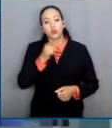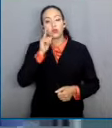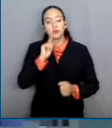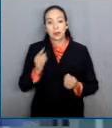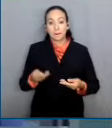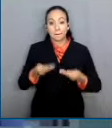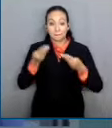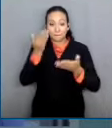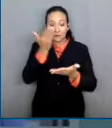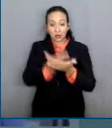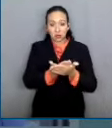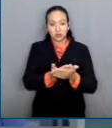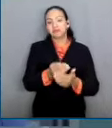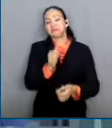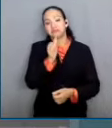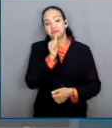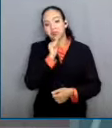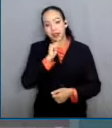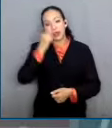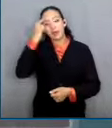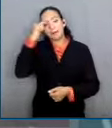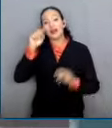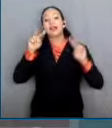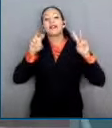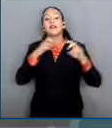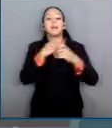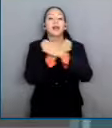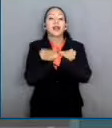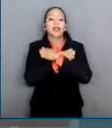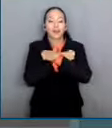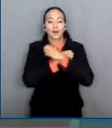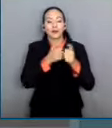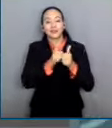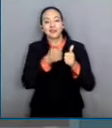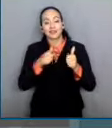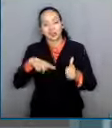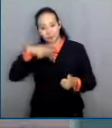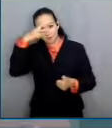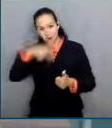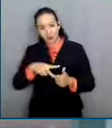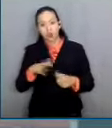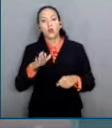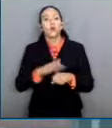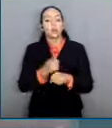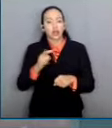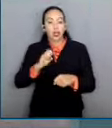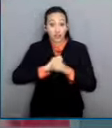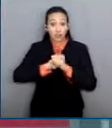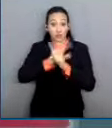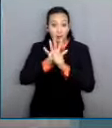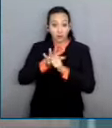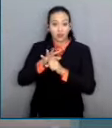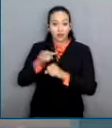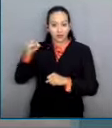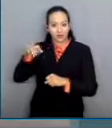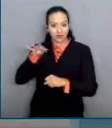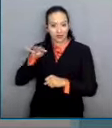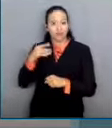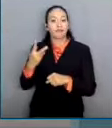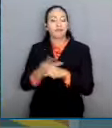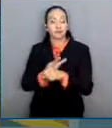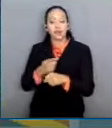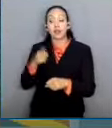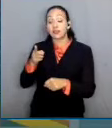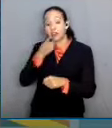atender el rezago educativo en el país que se recrudeció por la pandemia de COVID-19 advirtió la organización Mexicanos